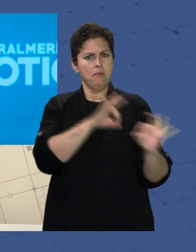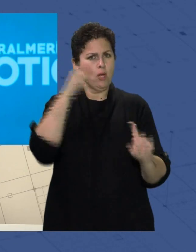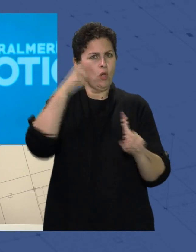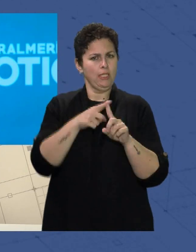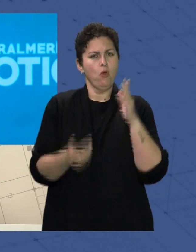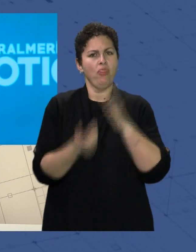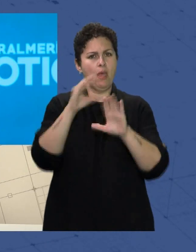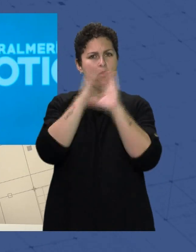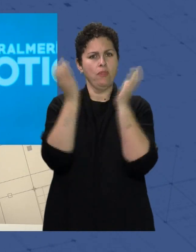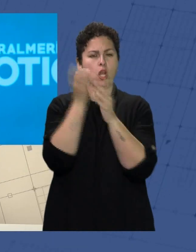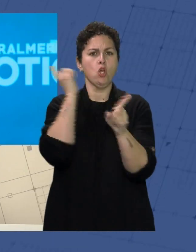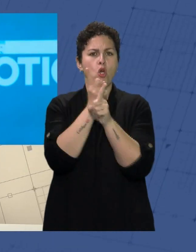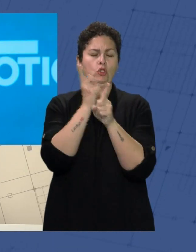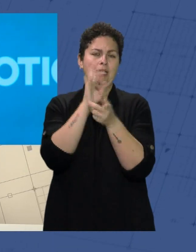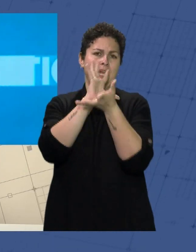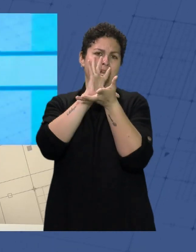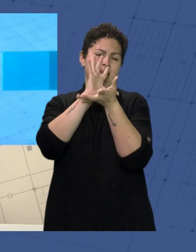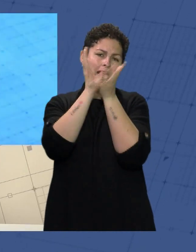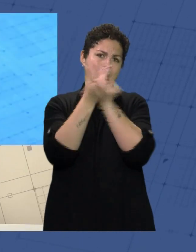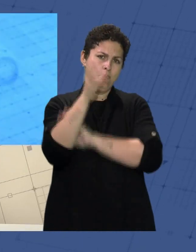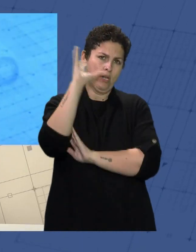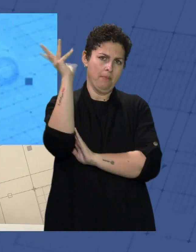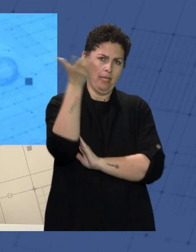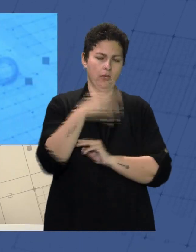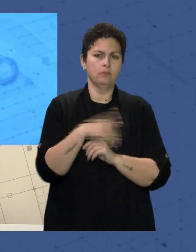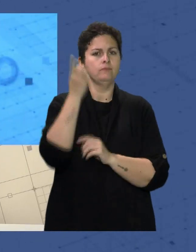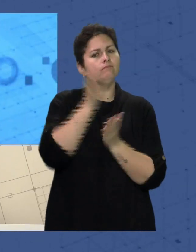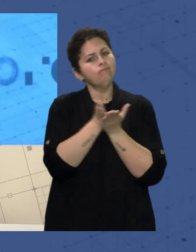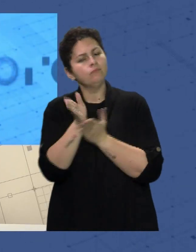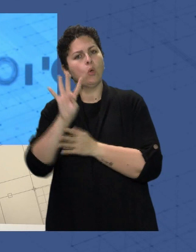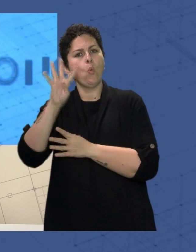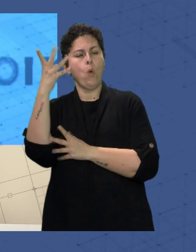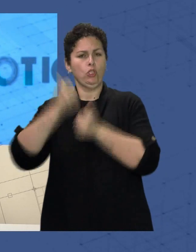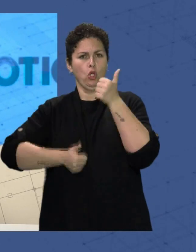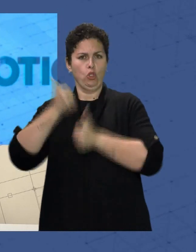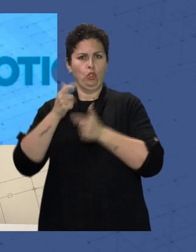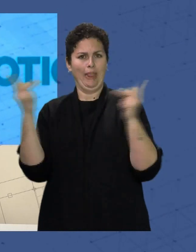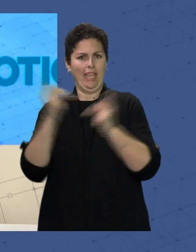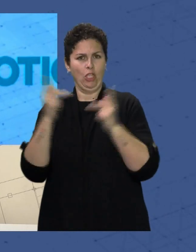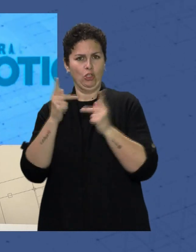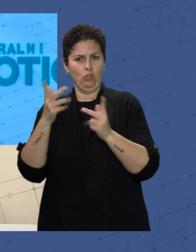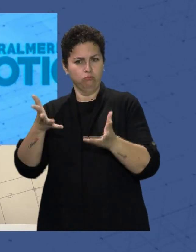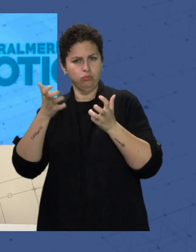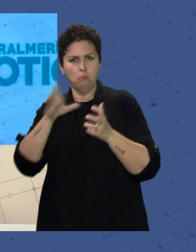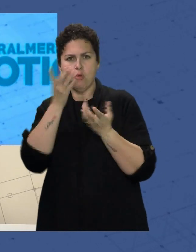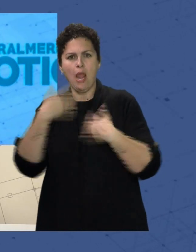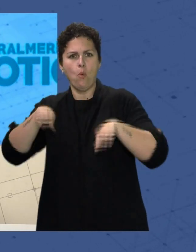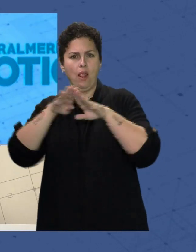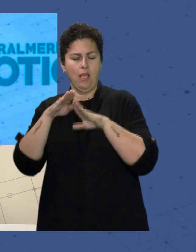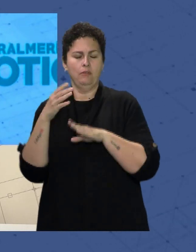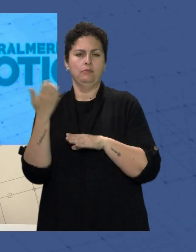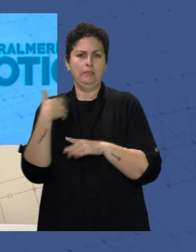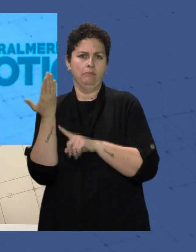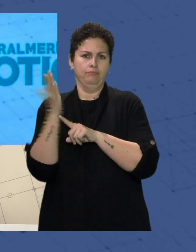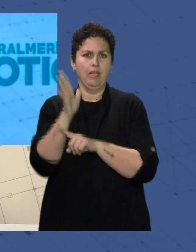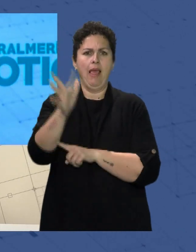Mundial Contra el Cambio Climático Y por otro lado Los ganadores Del cuarto concurso De TikTokers Por la Igualdad Además Se conmemoraba